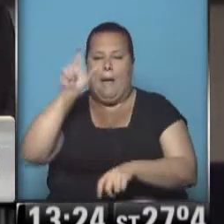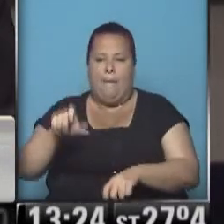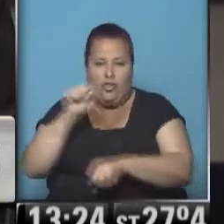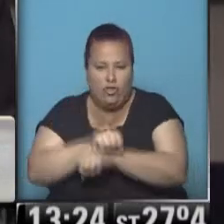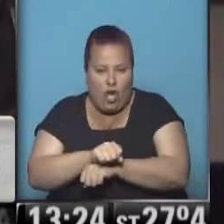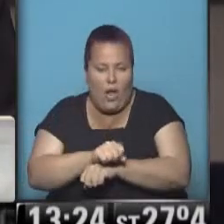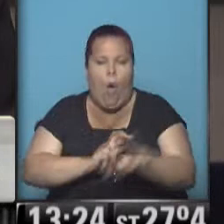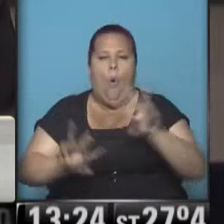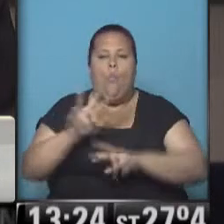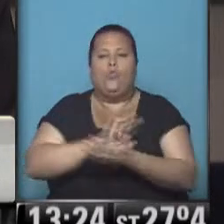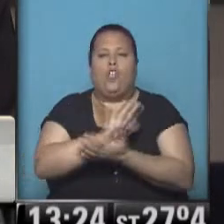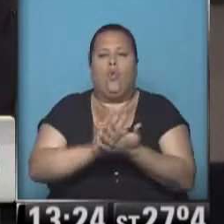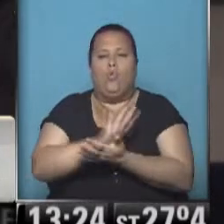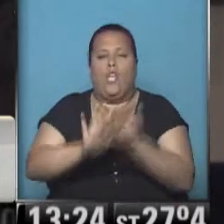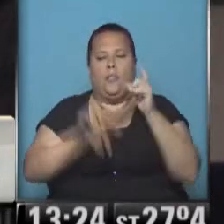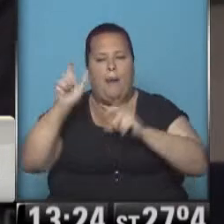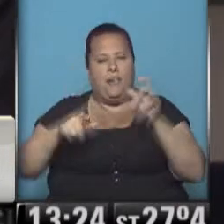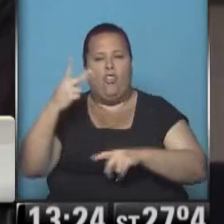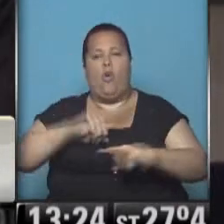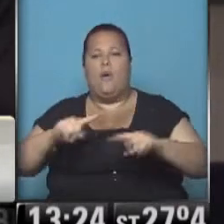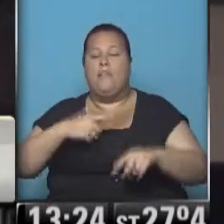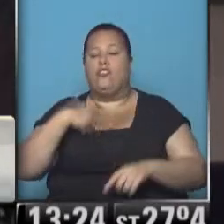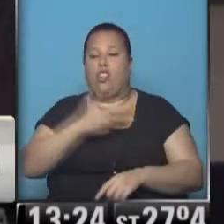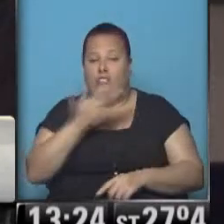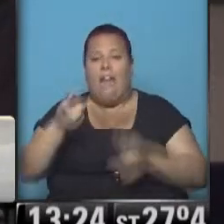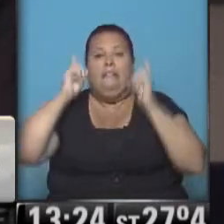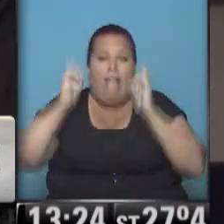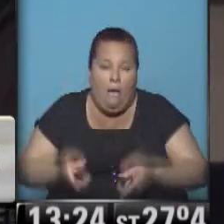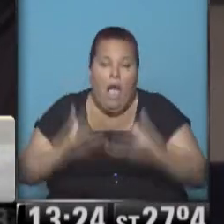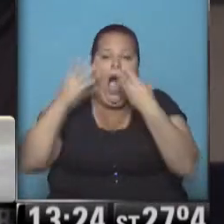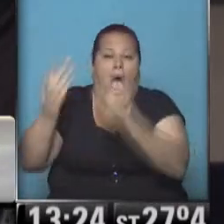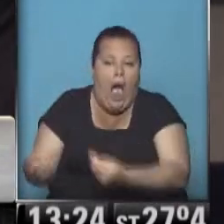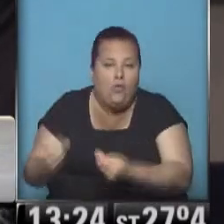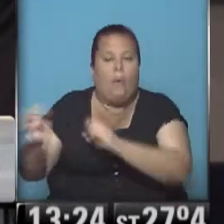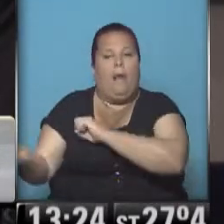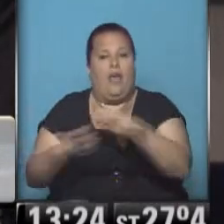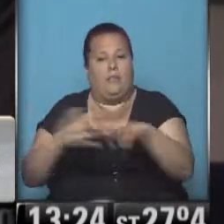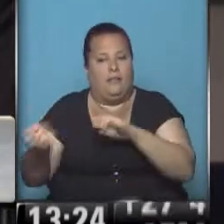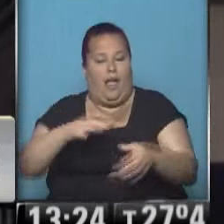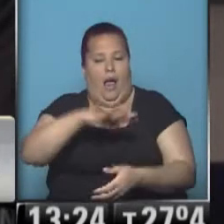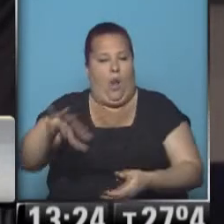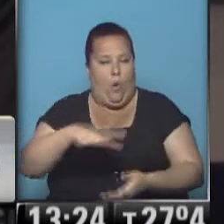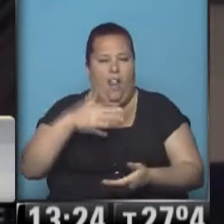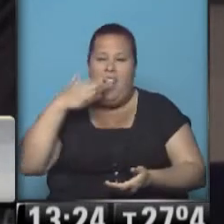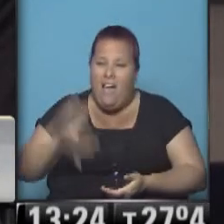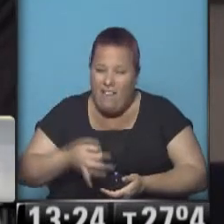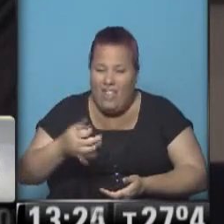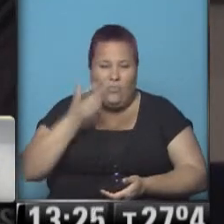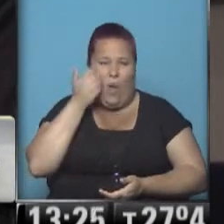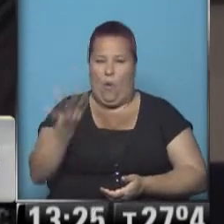trataron de resolver esta situación, estos dos dirigentes sociales, que encima ayudaron a que se desalojara el predio. Realmente es